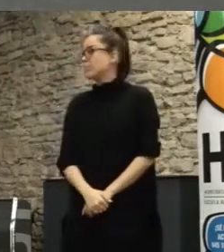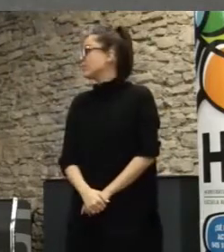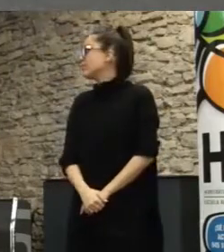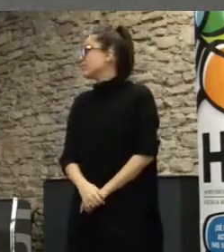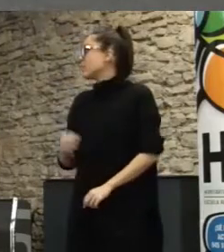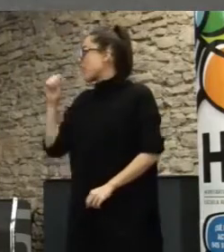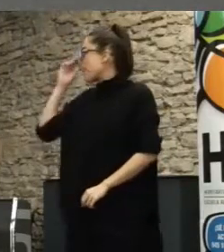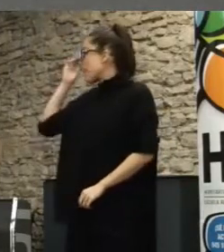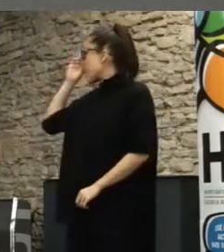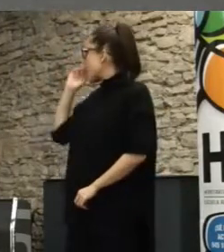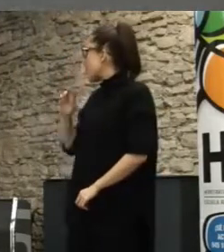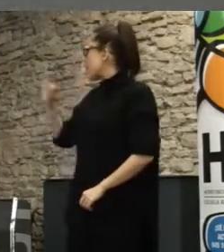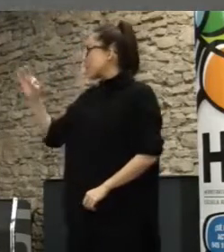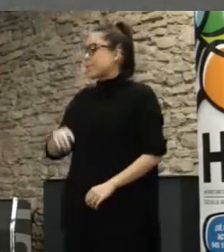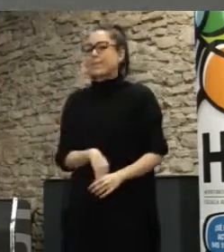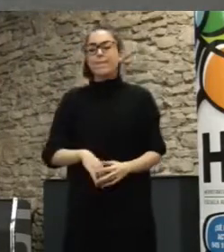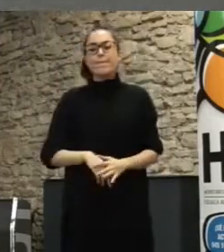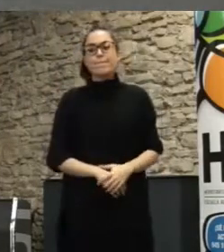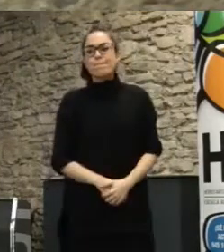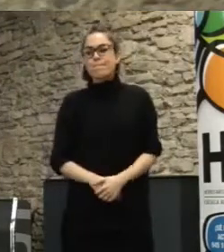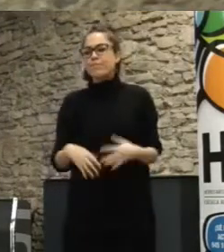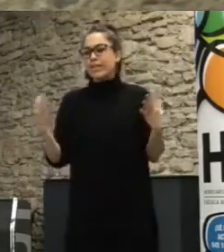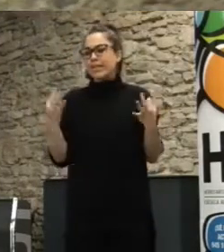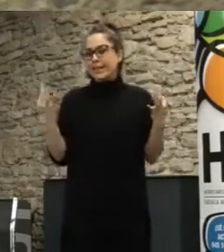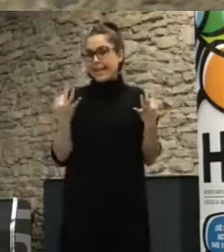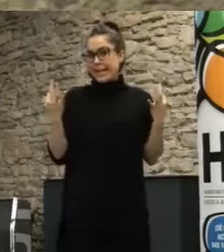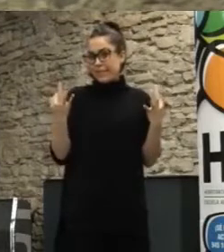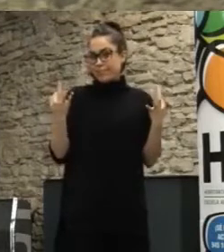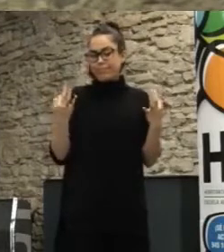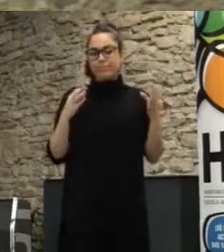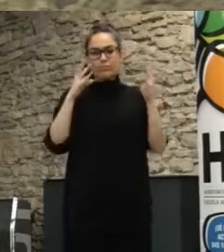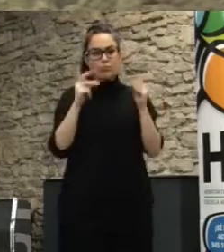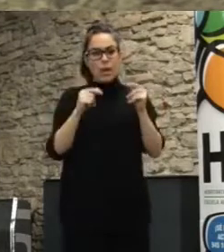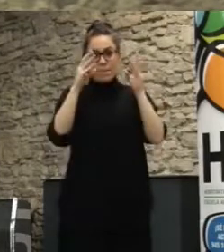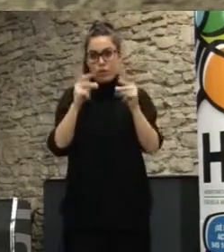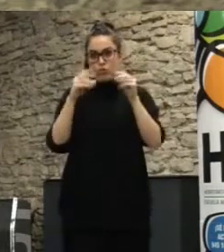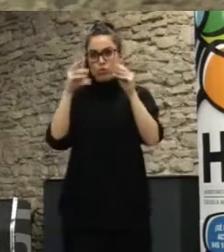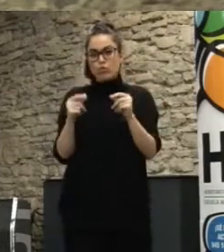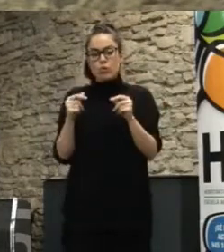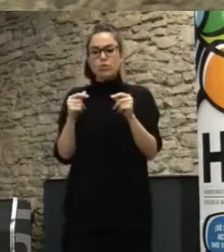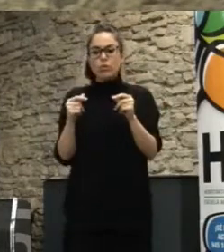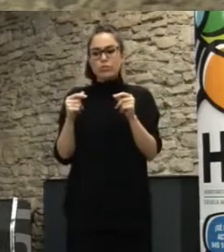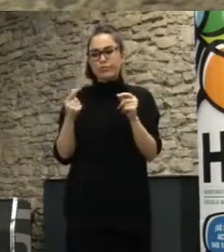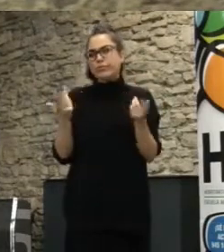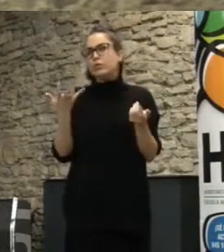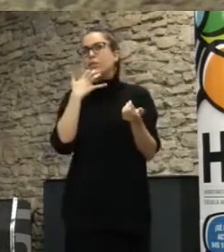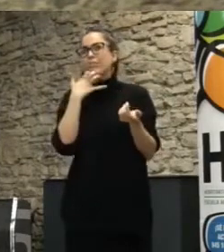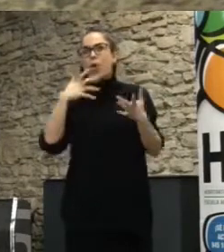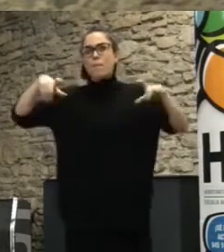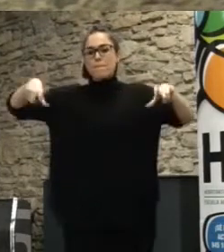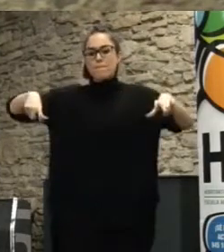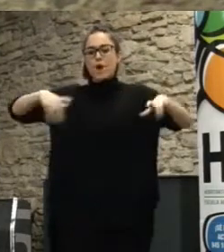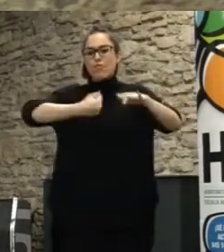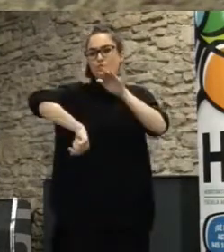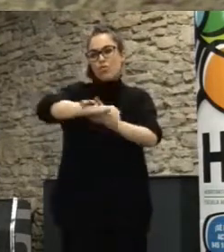el que por ejemplo en presupuestos participativos el que es muy visible son canchas de fútbol son